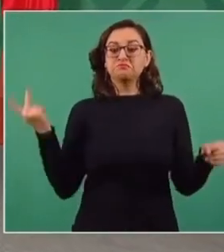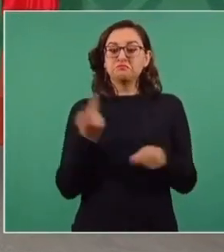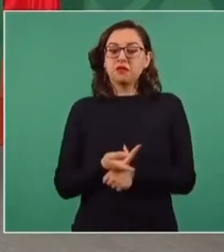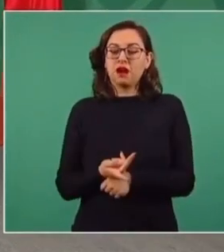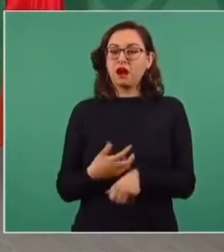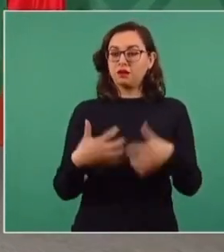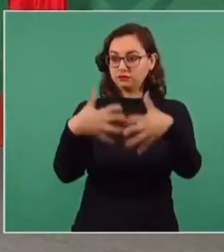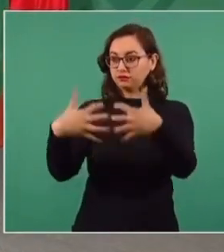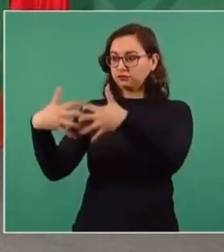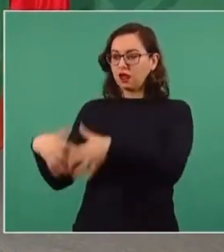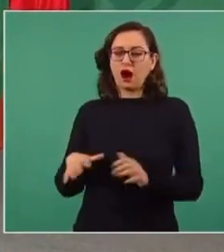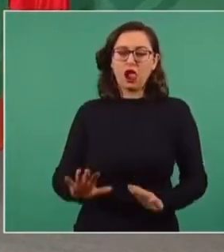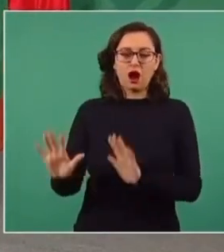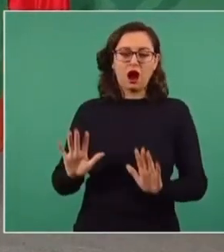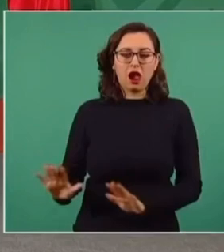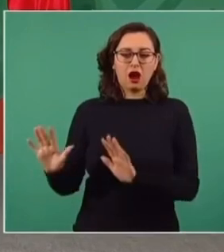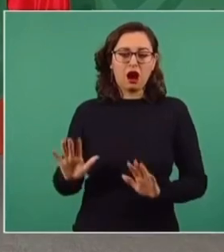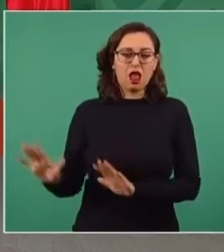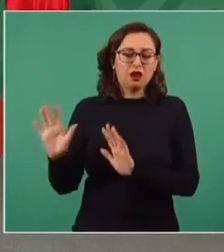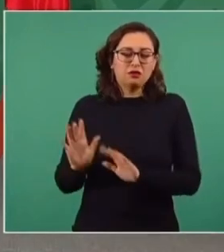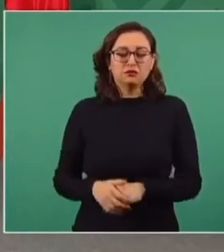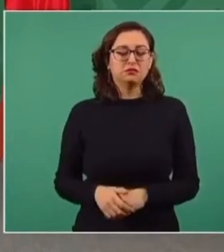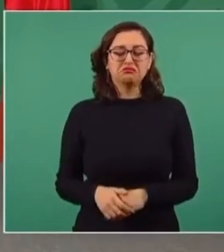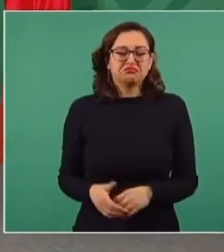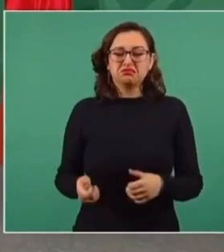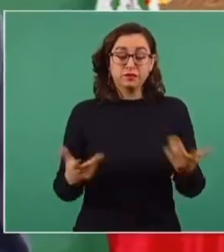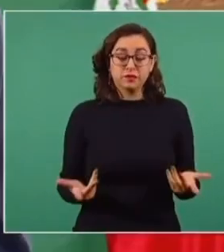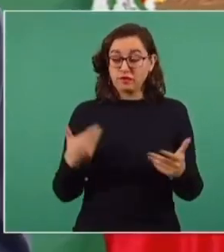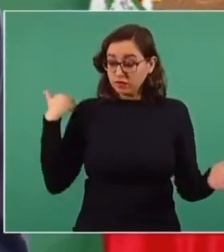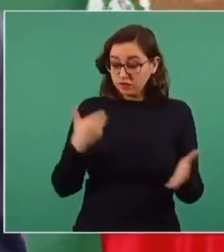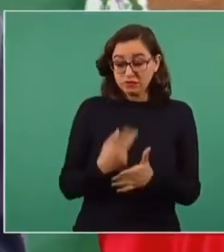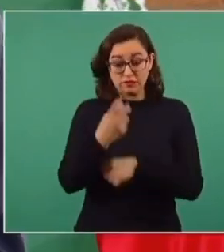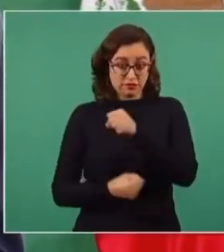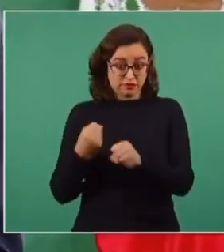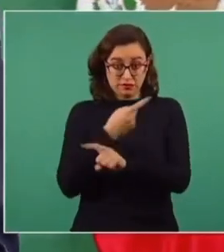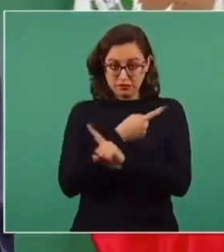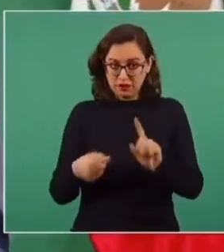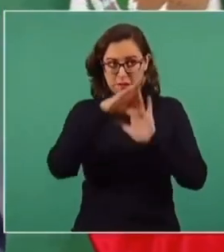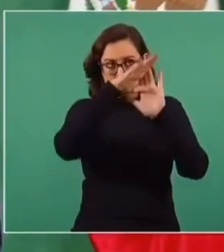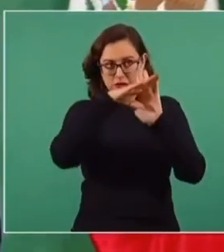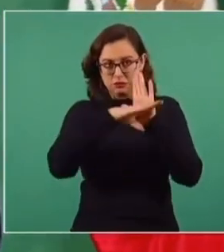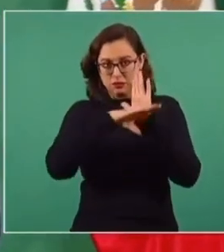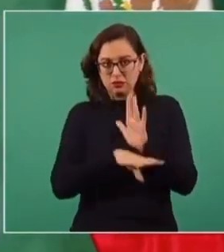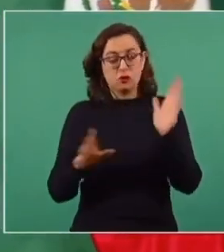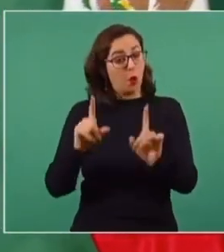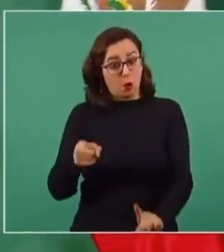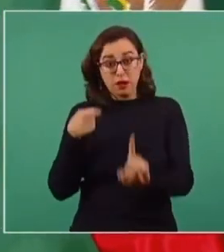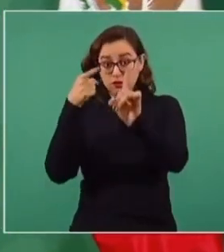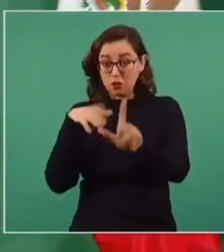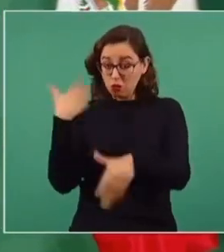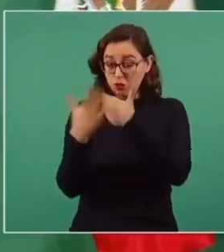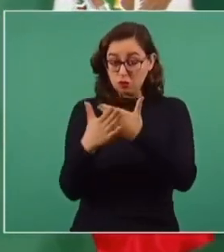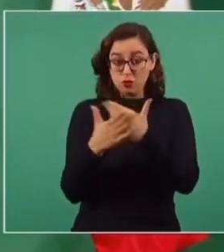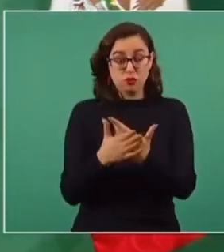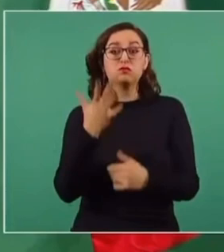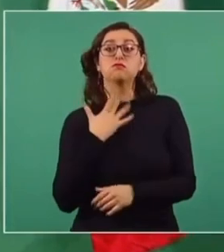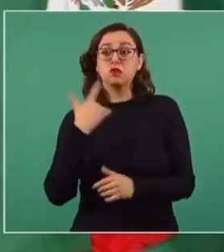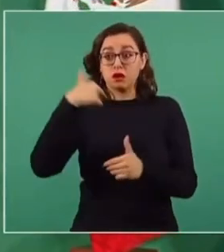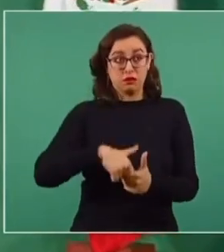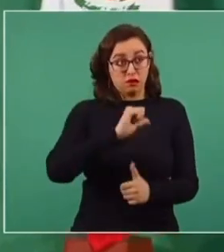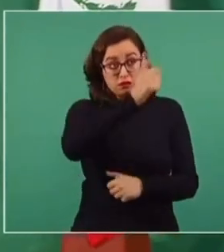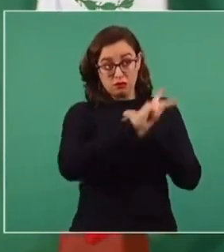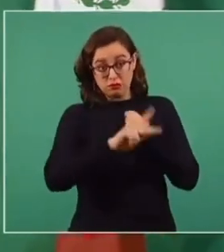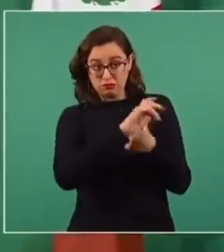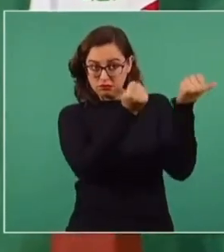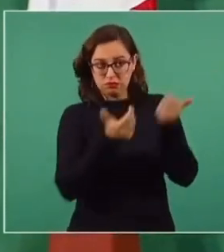las refinerías, pues se les dejó en el abandono. Lo que queremos es ya no importar nada, que se produzca toda la gasolina en México.